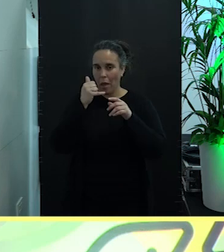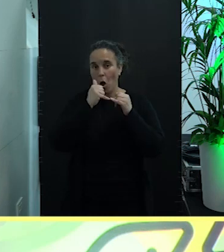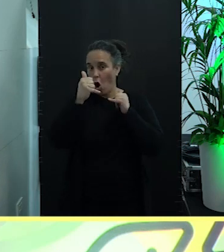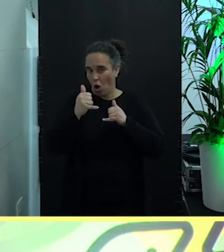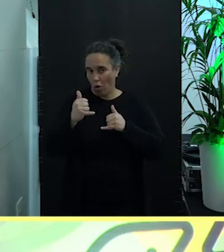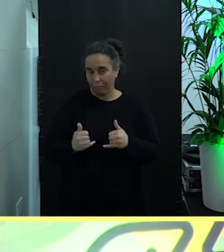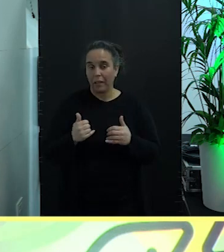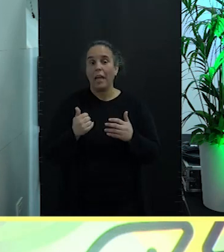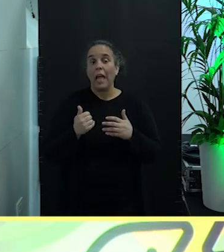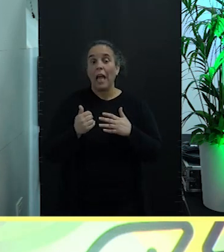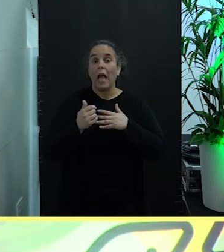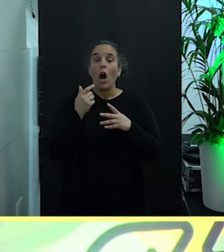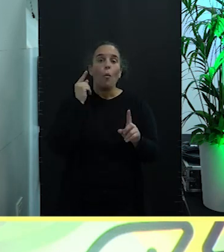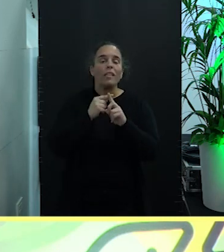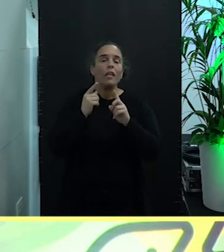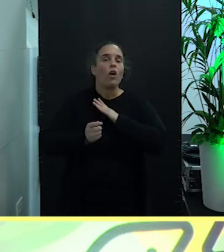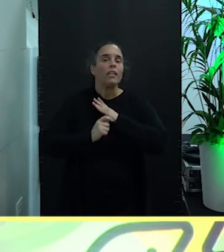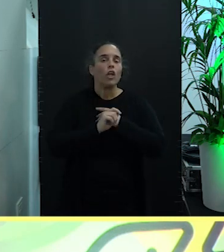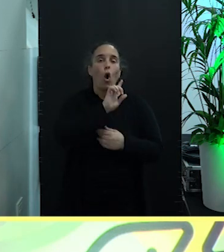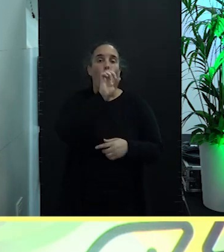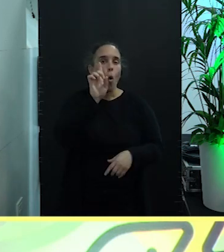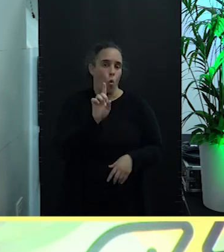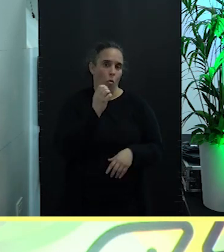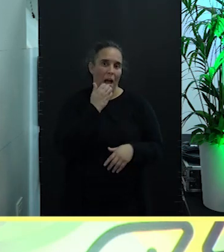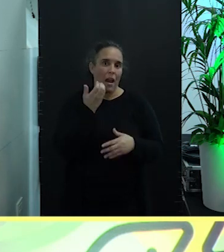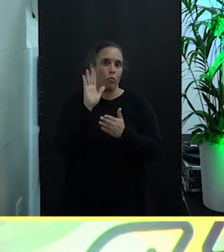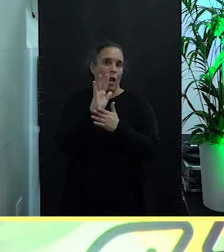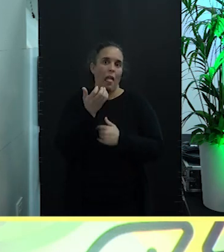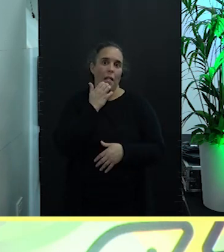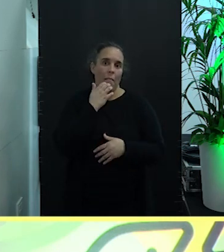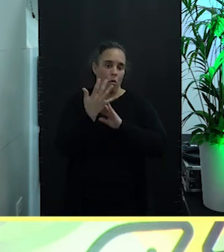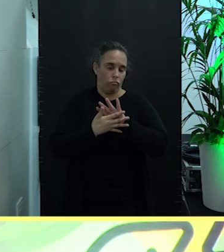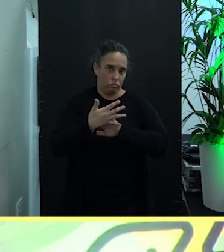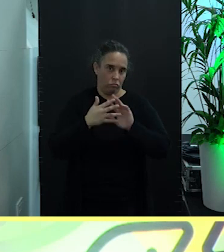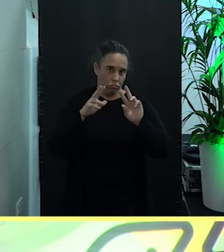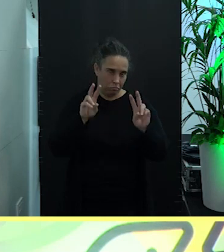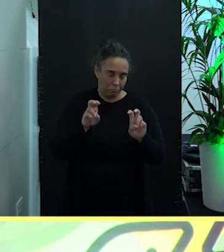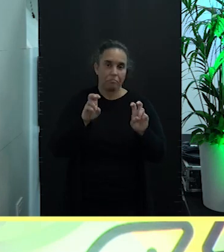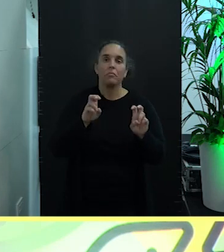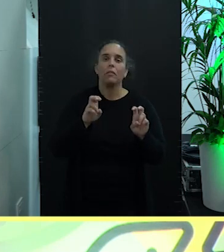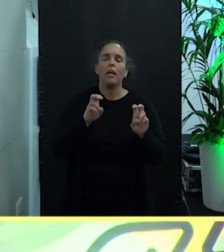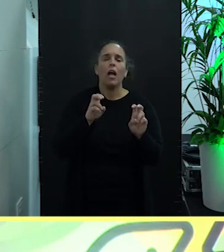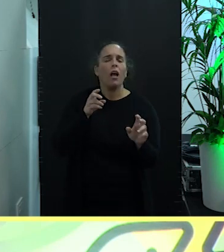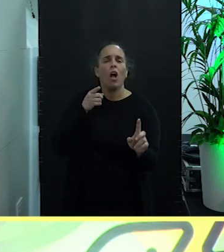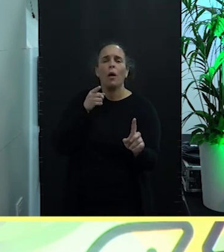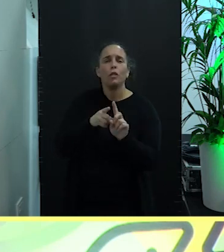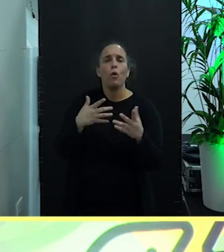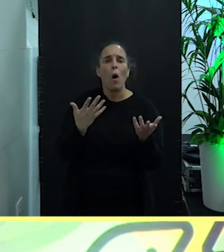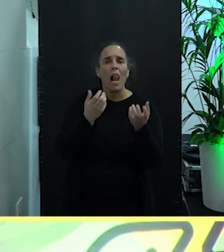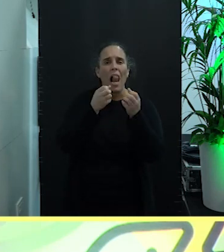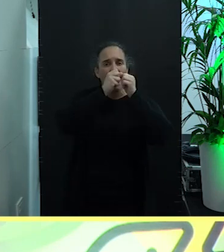objetivo estratégico 1, para darles un ejemplo de lo que estamos hablando, se refiere a divulgar el